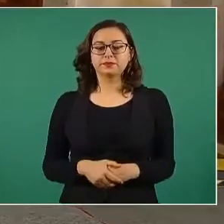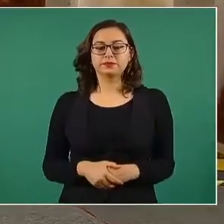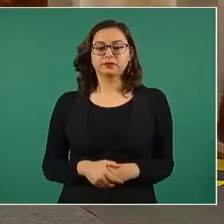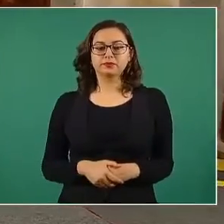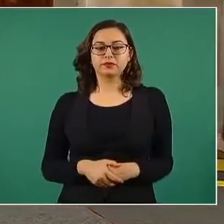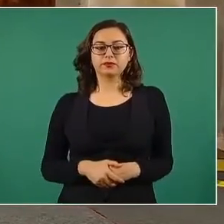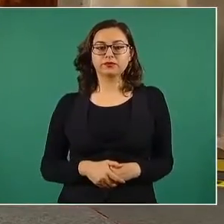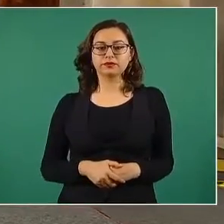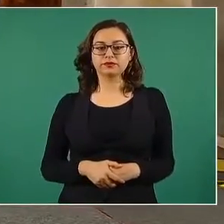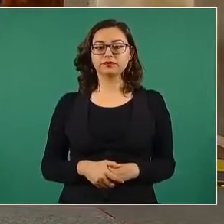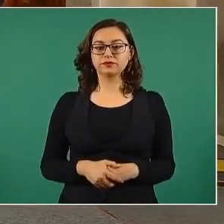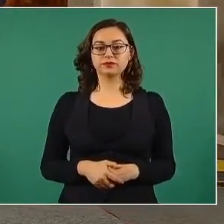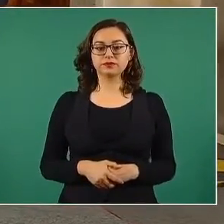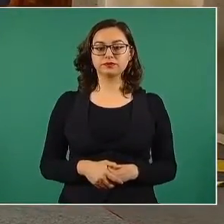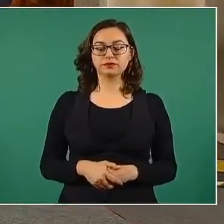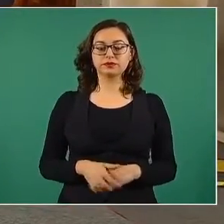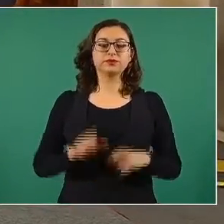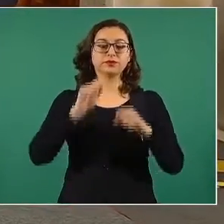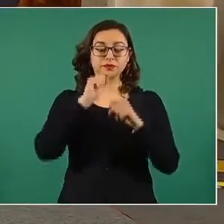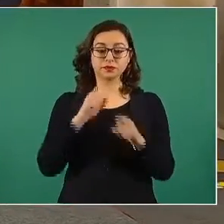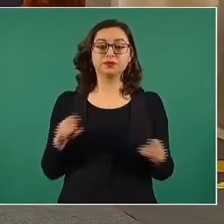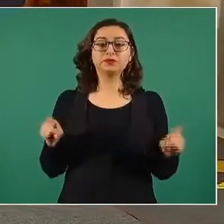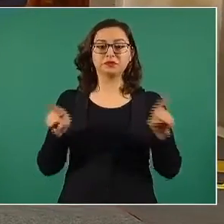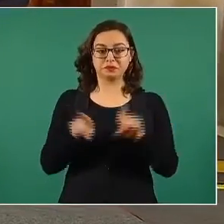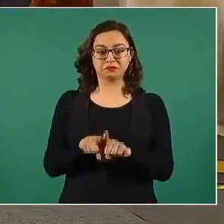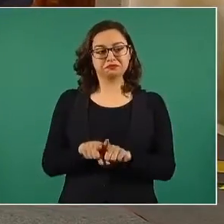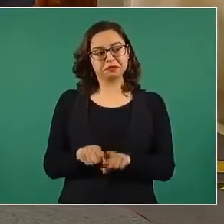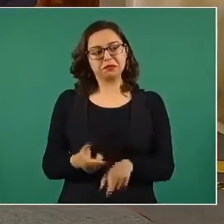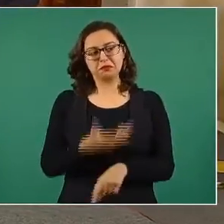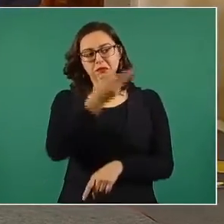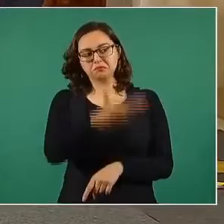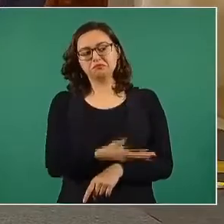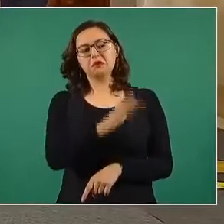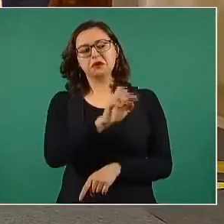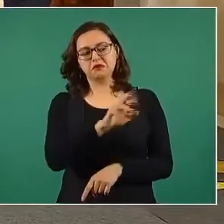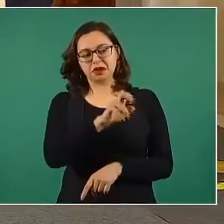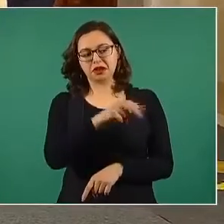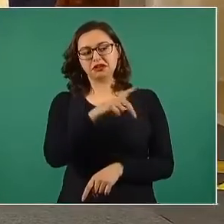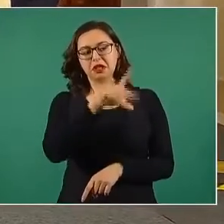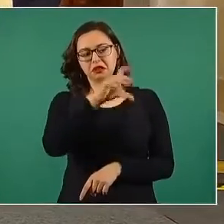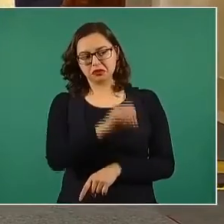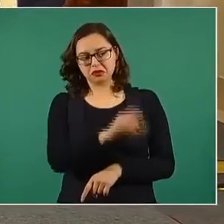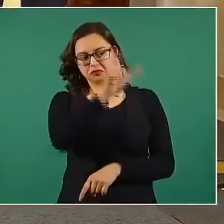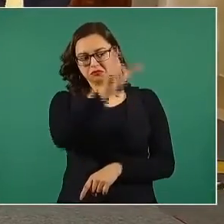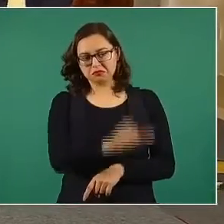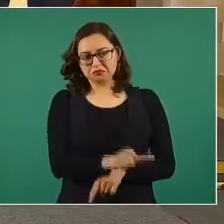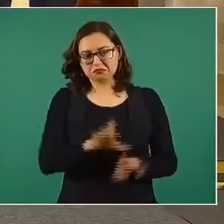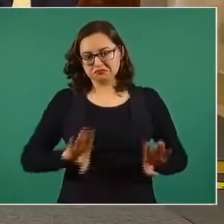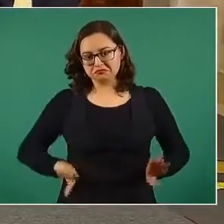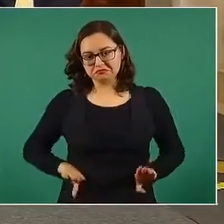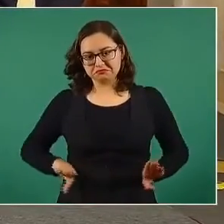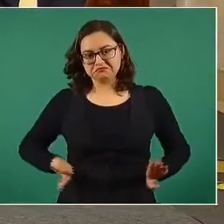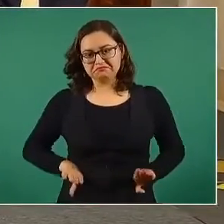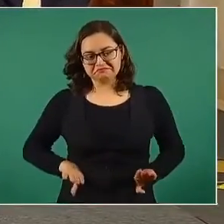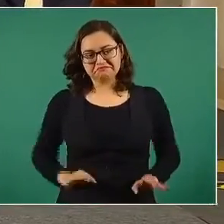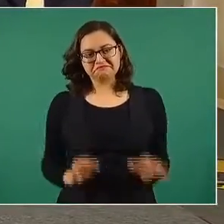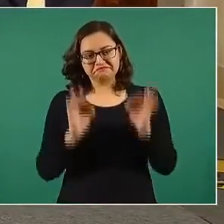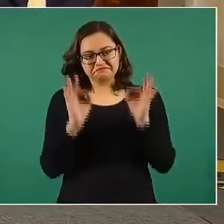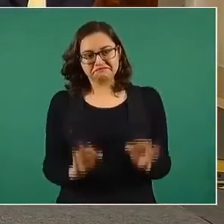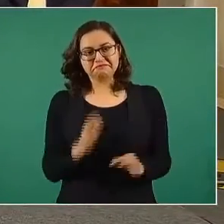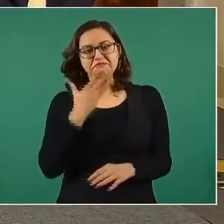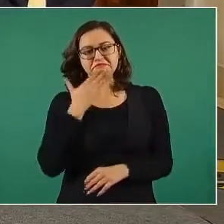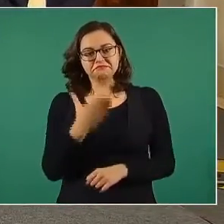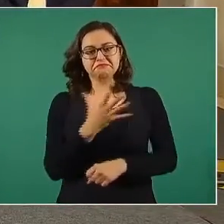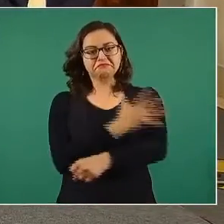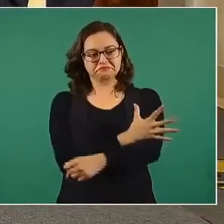por tratarse de Fernando, que es un ciudadano ejemplar, una